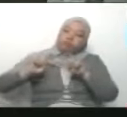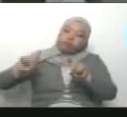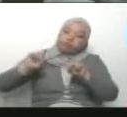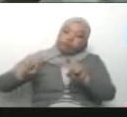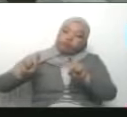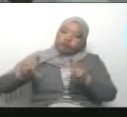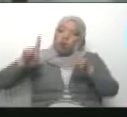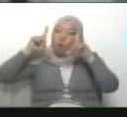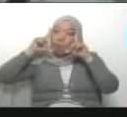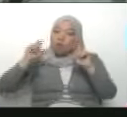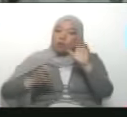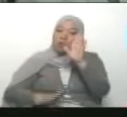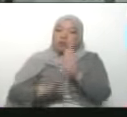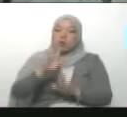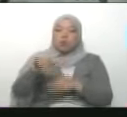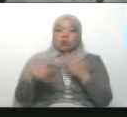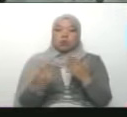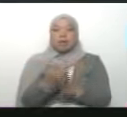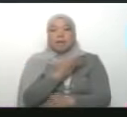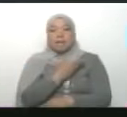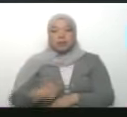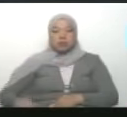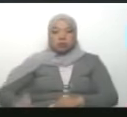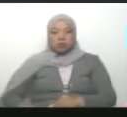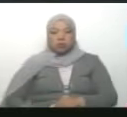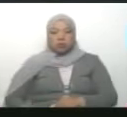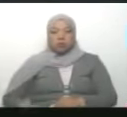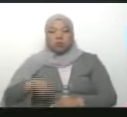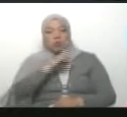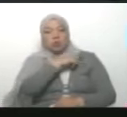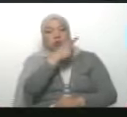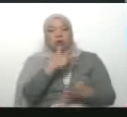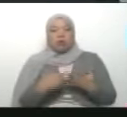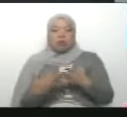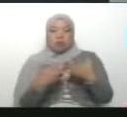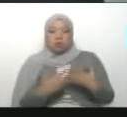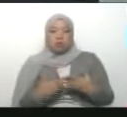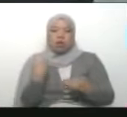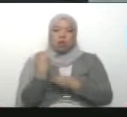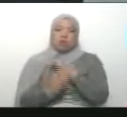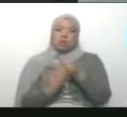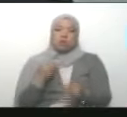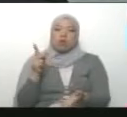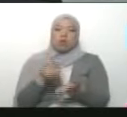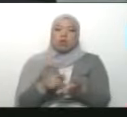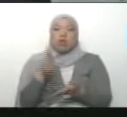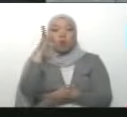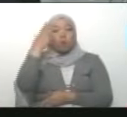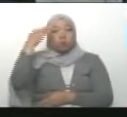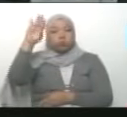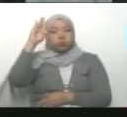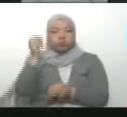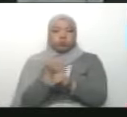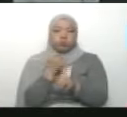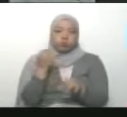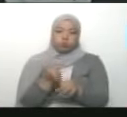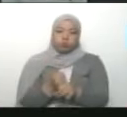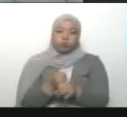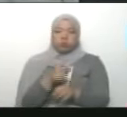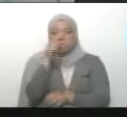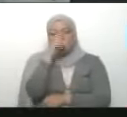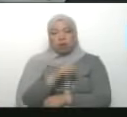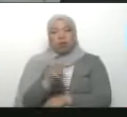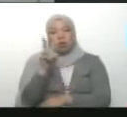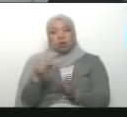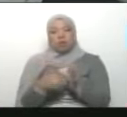profesionales, como bien lo decía, presidente, por el genio inspirador de los comandantes Fidel y Chávez, ya desde el año